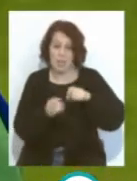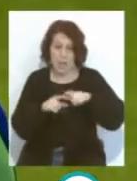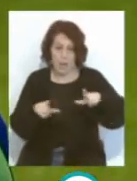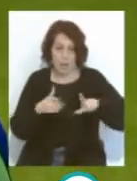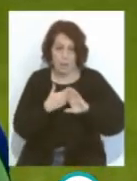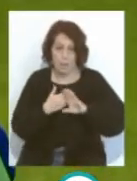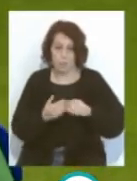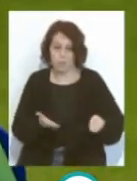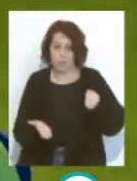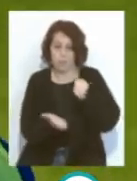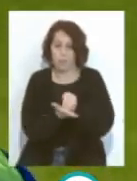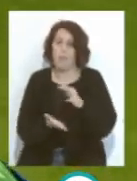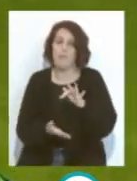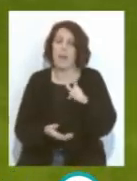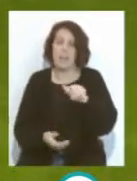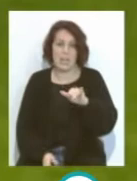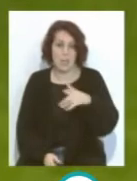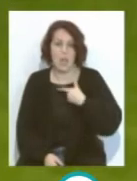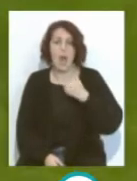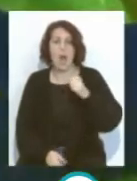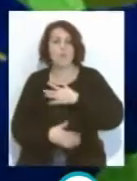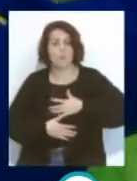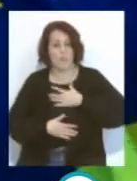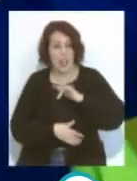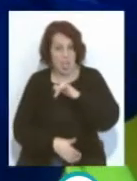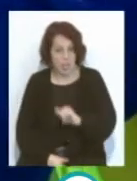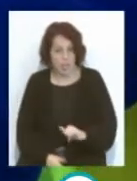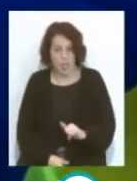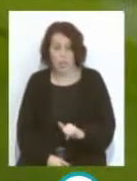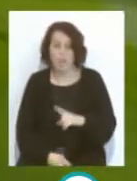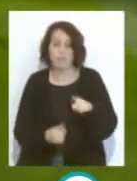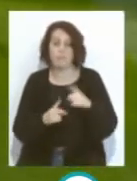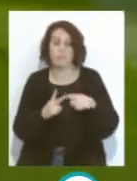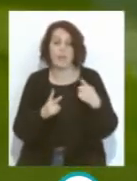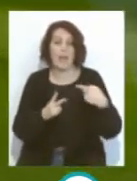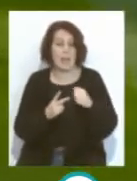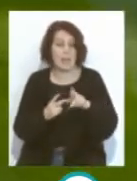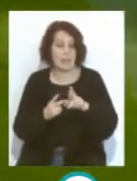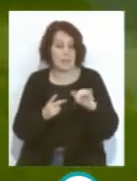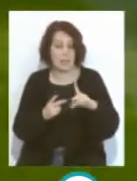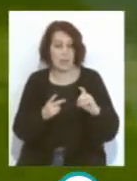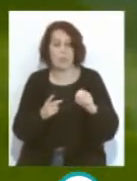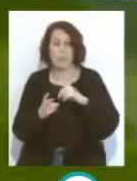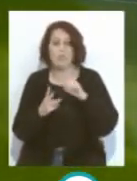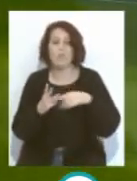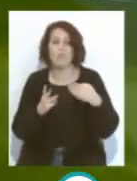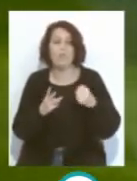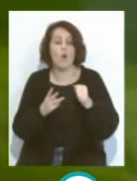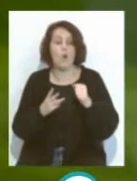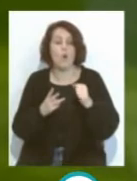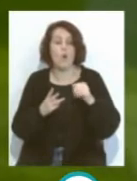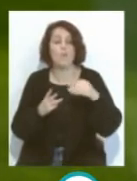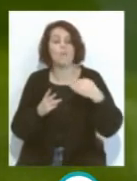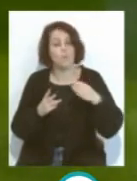con Fali, con Augusto Fernández, con Garrido, con Bodiger, había